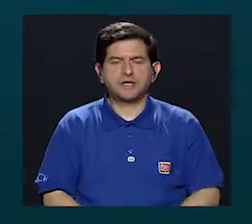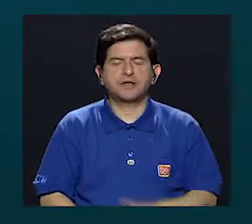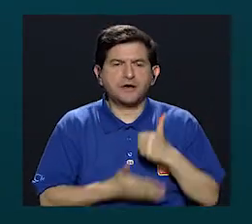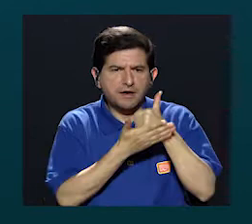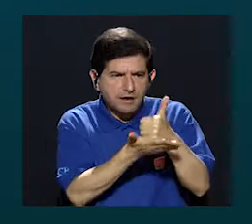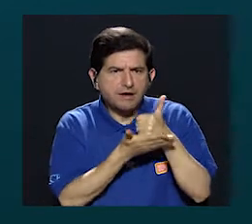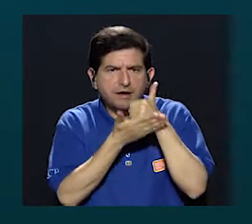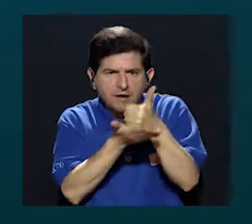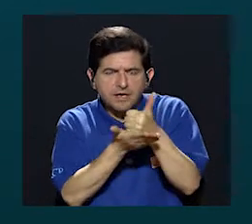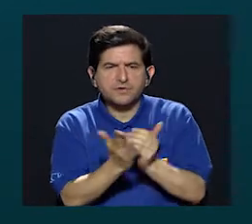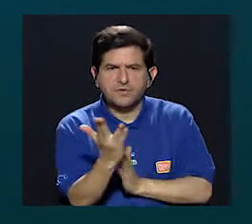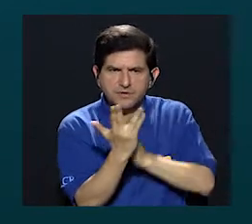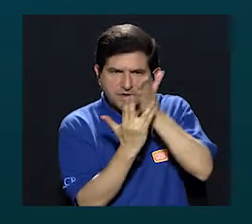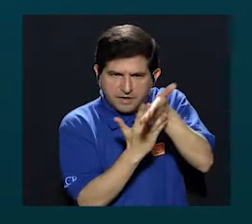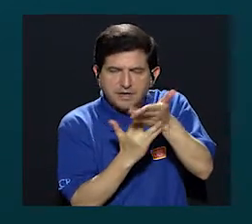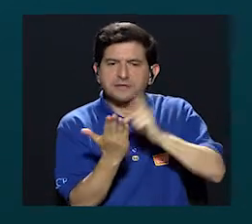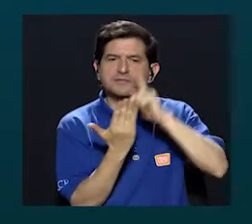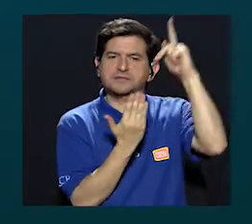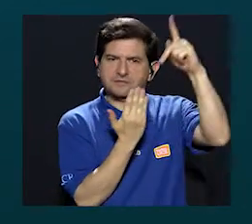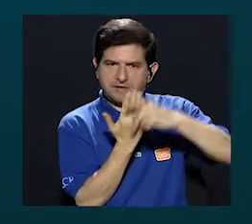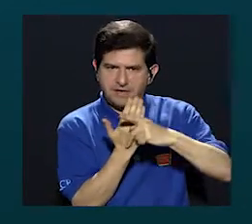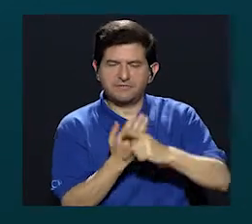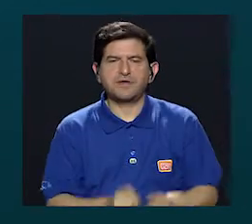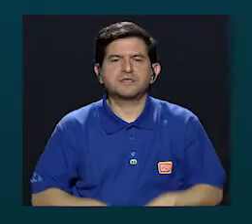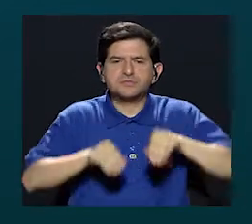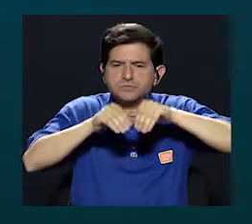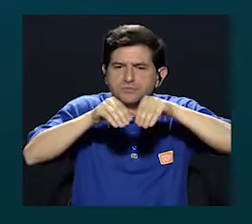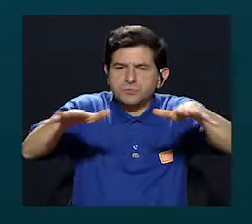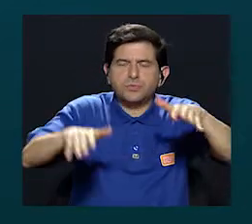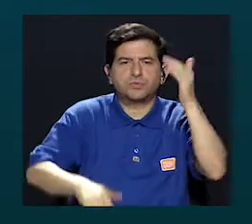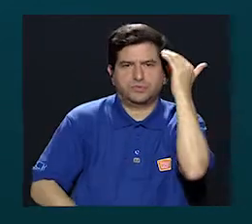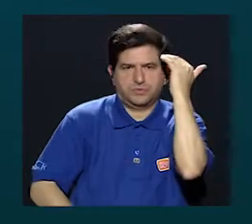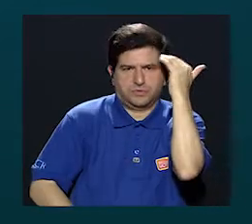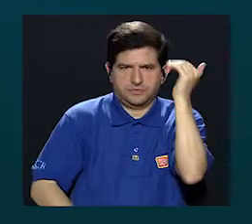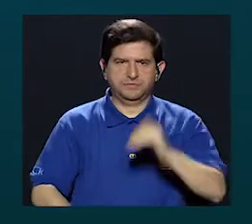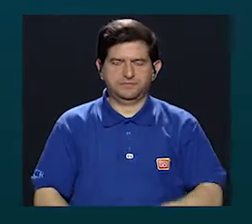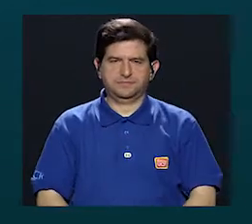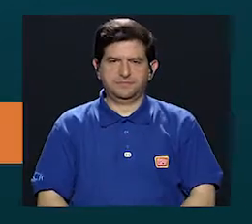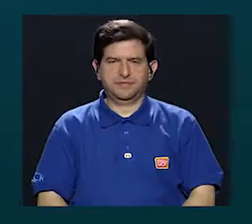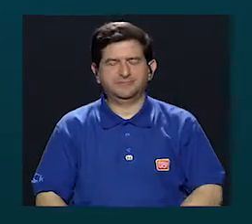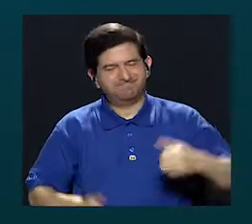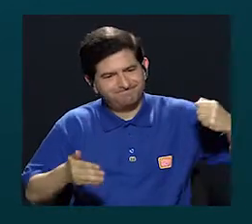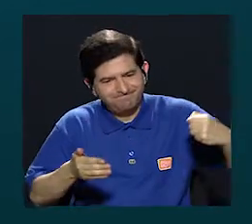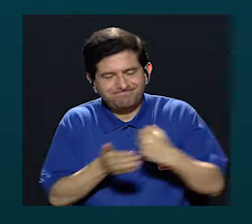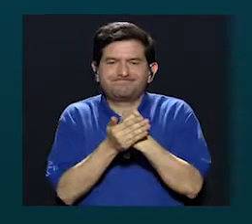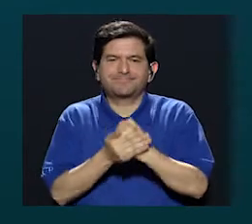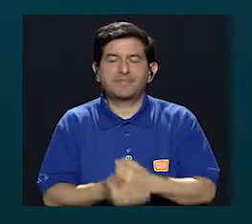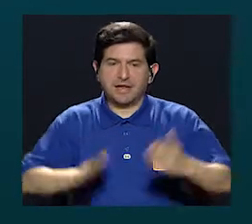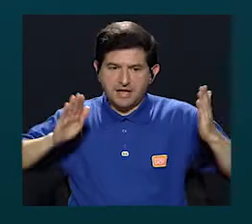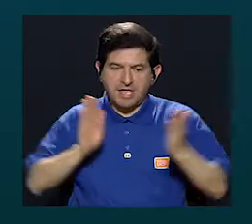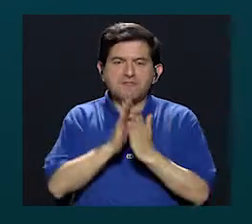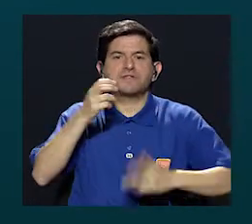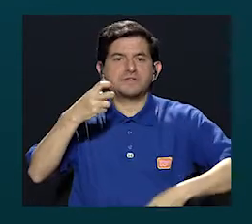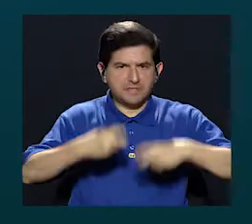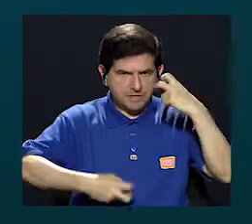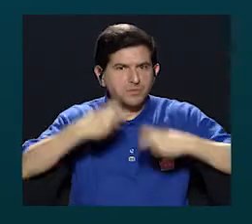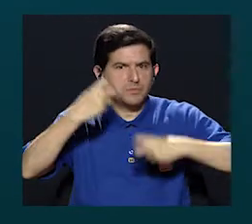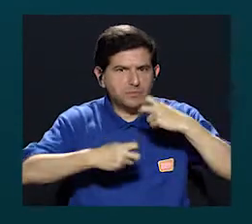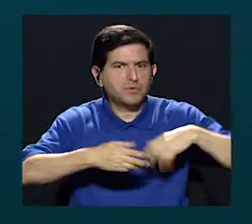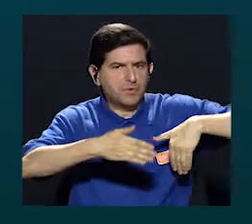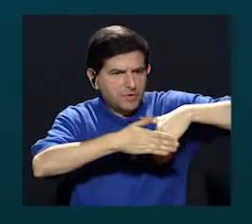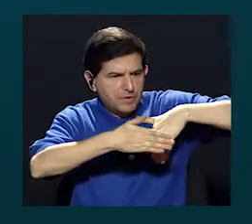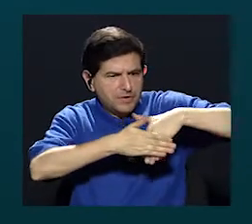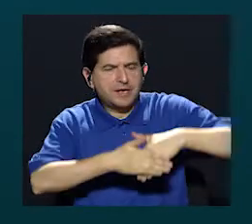contribuyendo a través de nuestros programas con la difusión del conocimiento. Lamentablemente enfrentamos un serio obstáculo